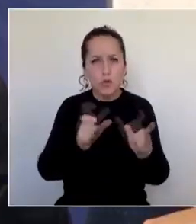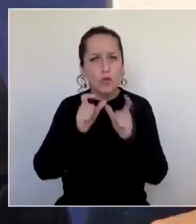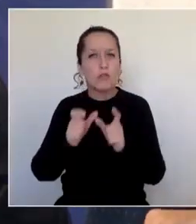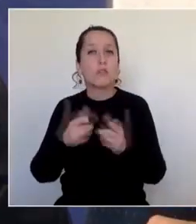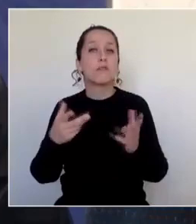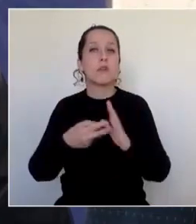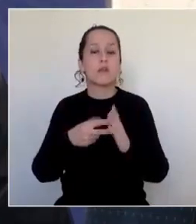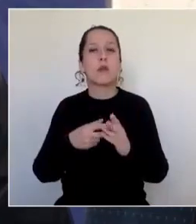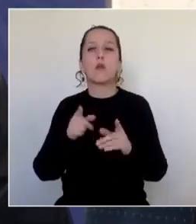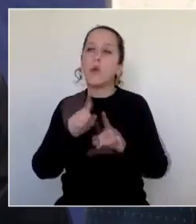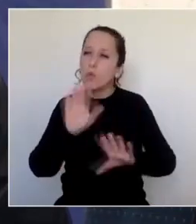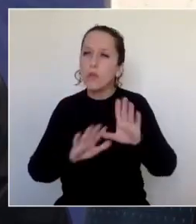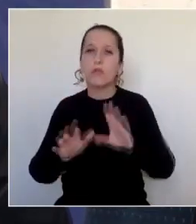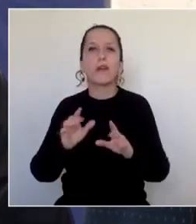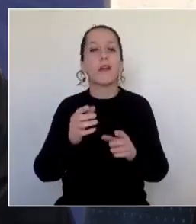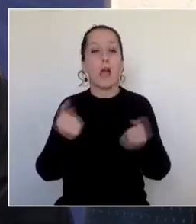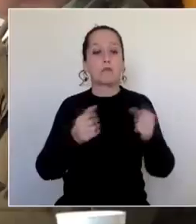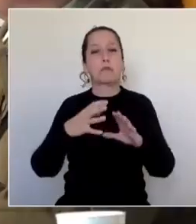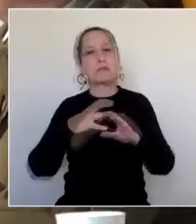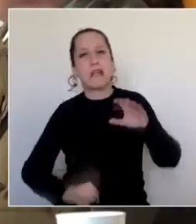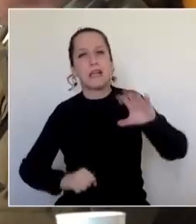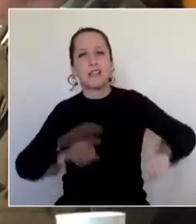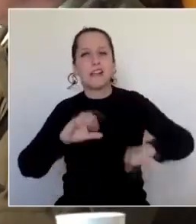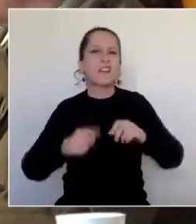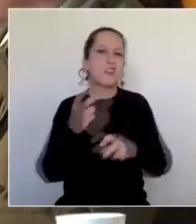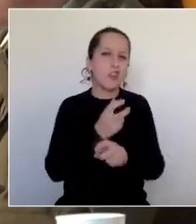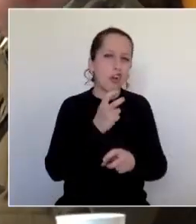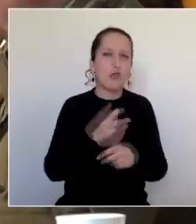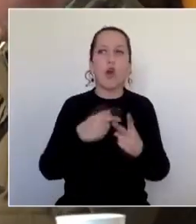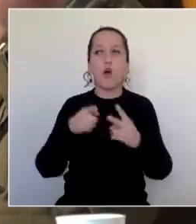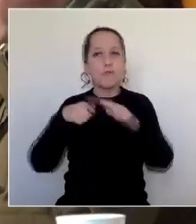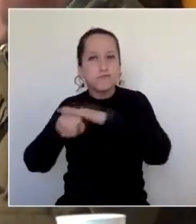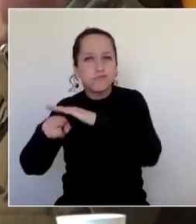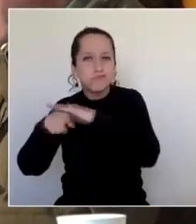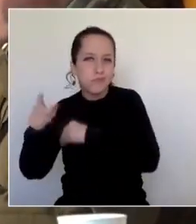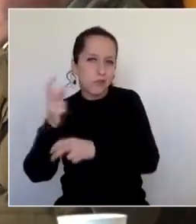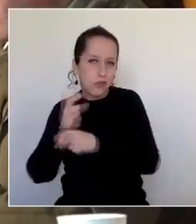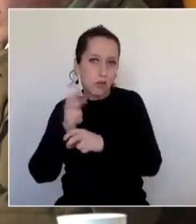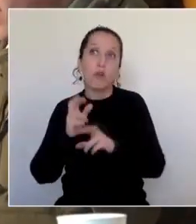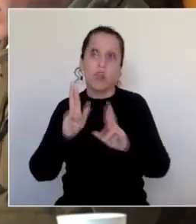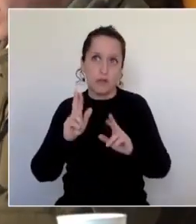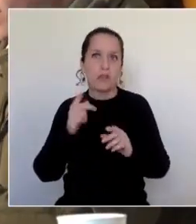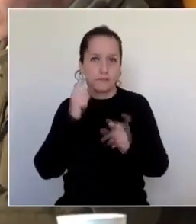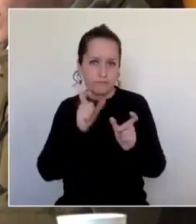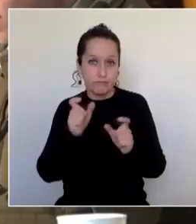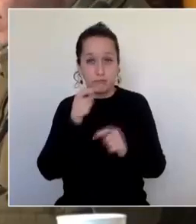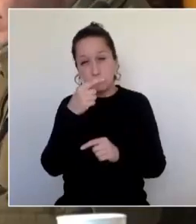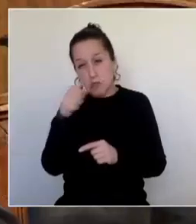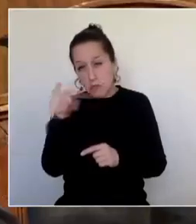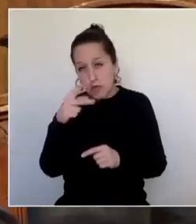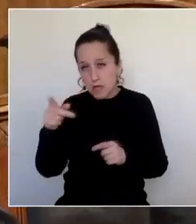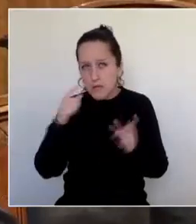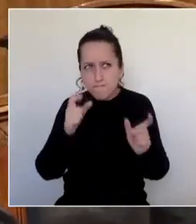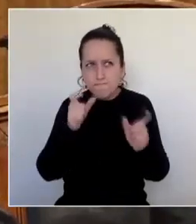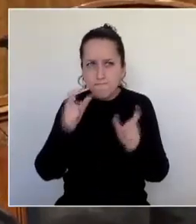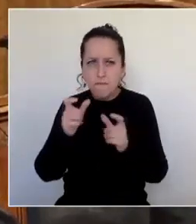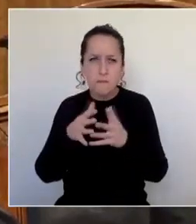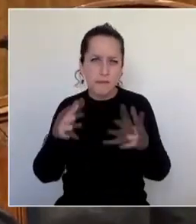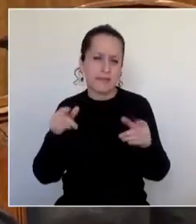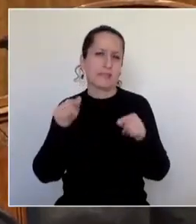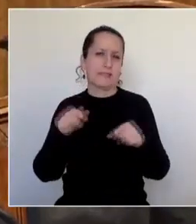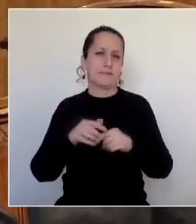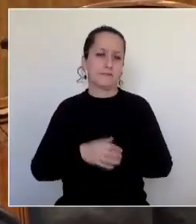el robo de accesorios de vehículo y el robo en lugar no habitado durante las próximas semanas. En ese marco comprometieron